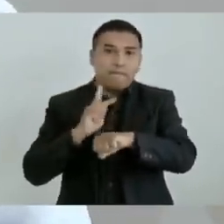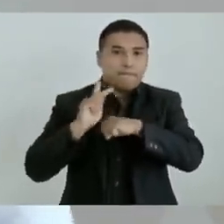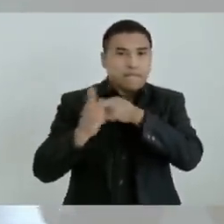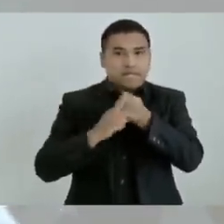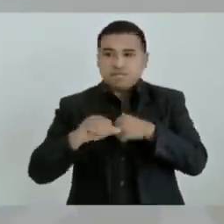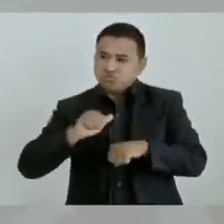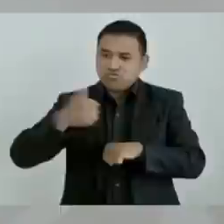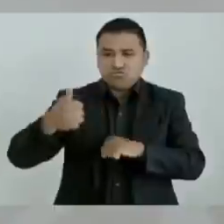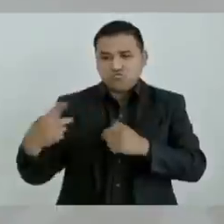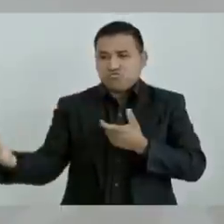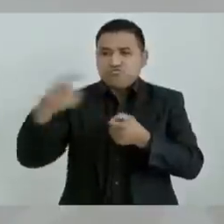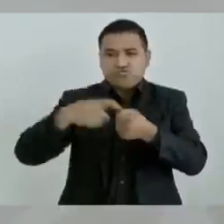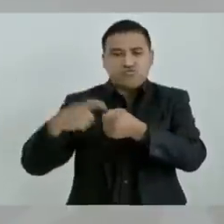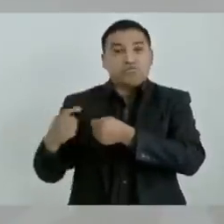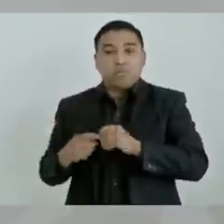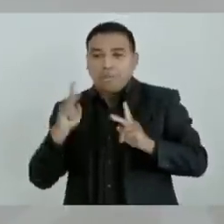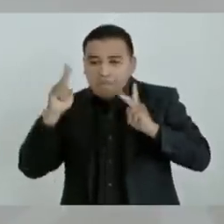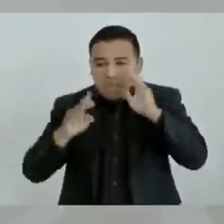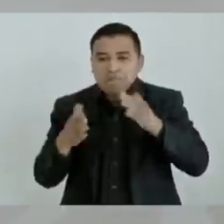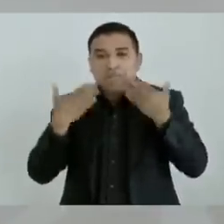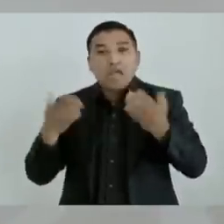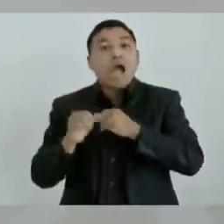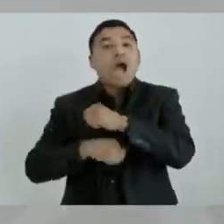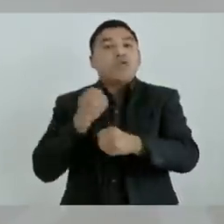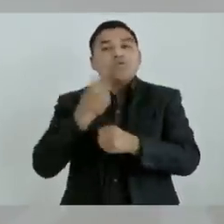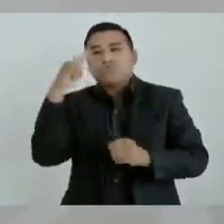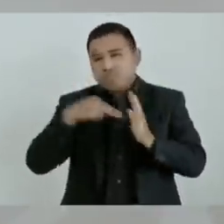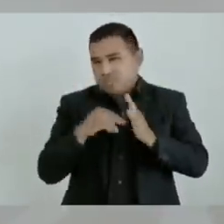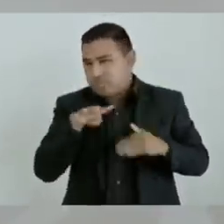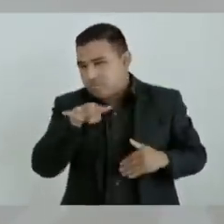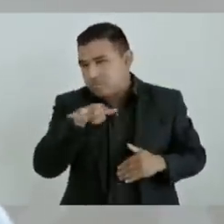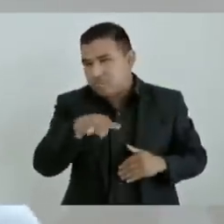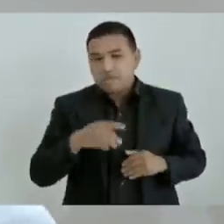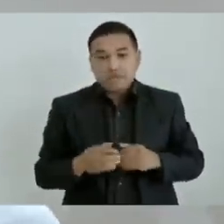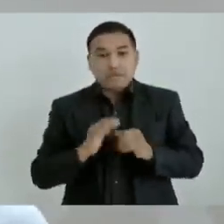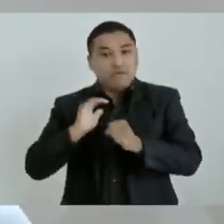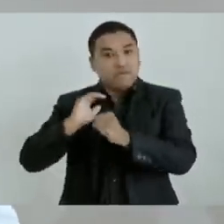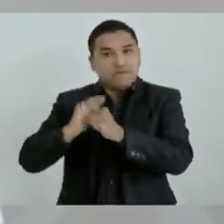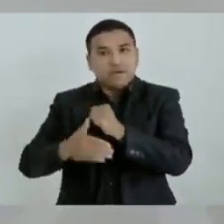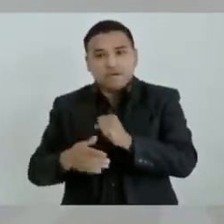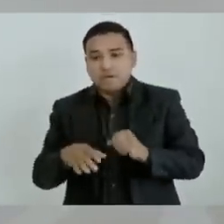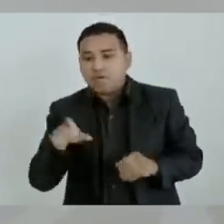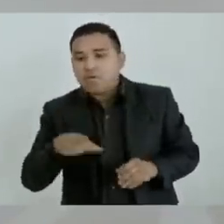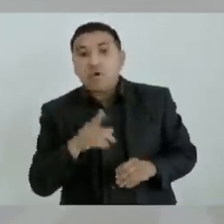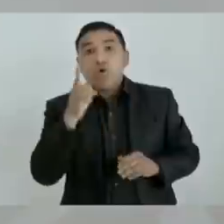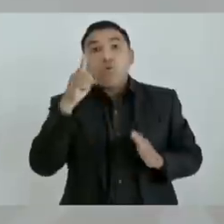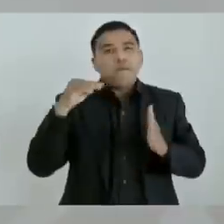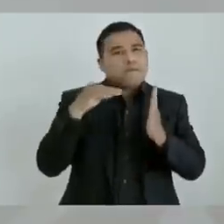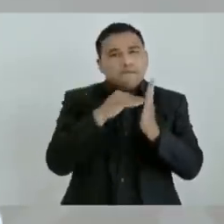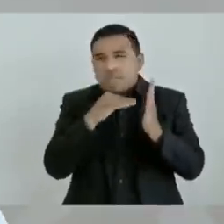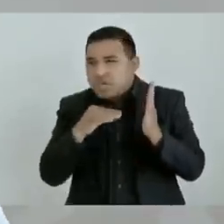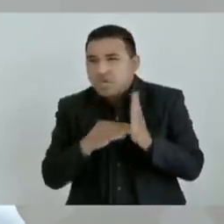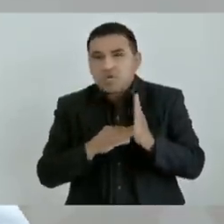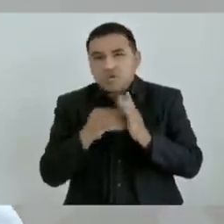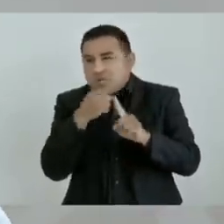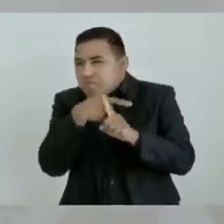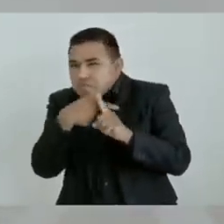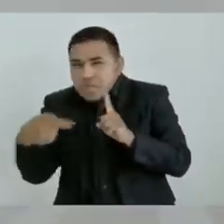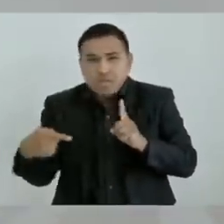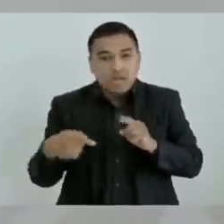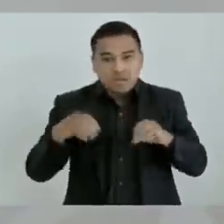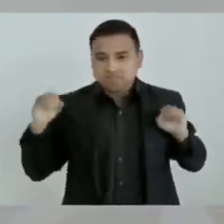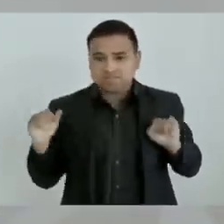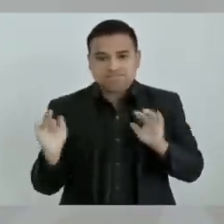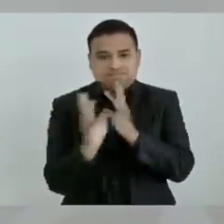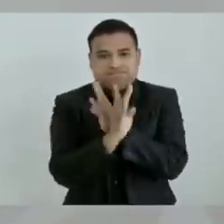Pero el año 2019 cerramos con un millón y medio en la